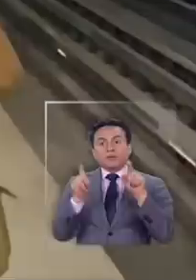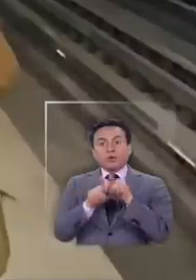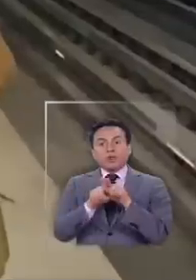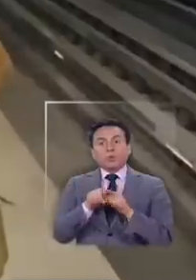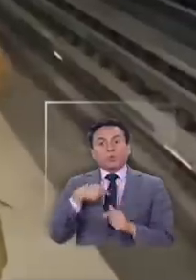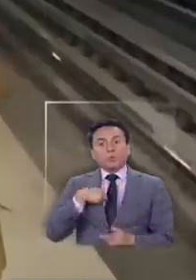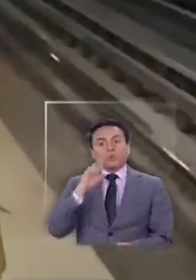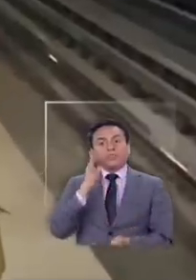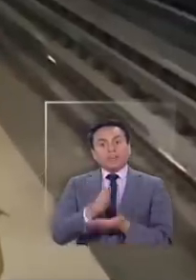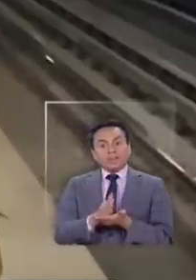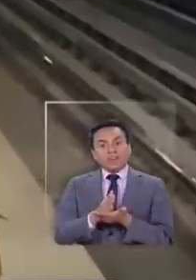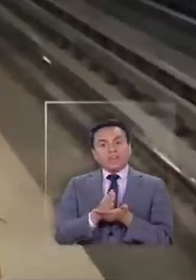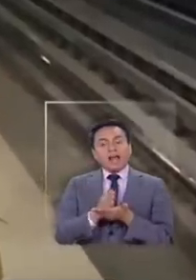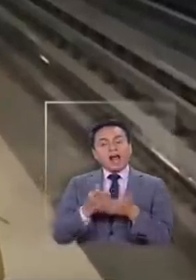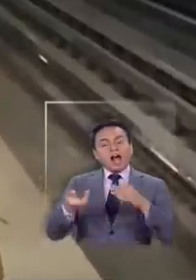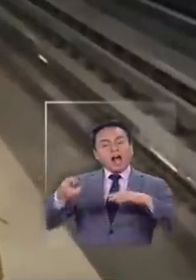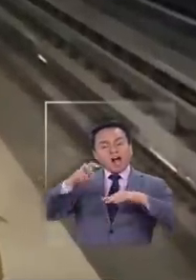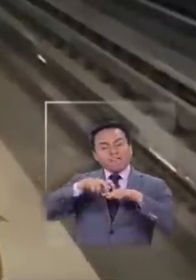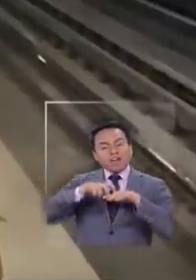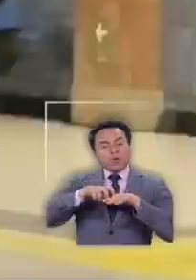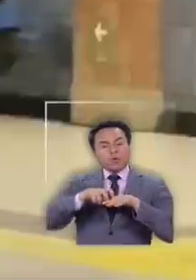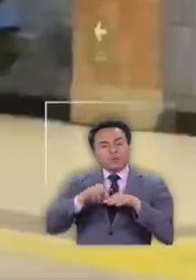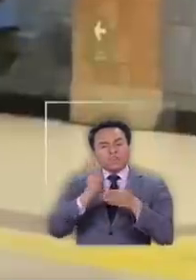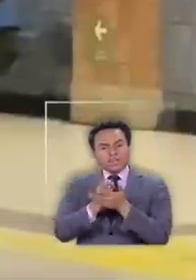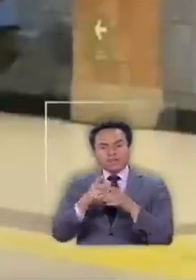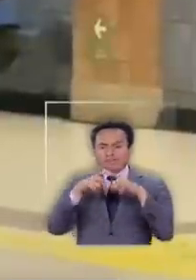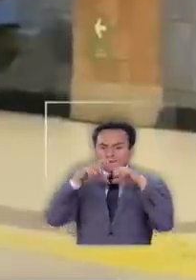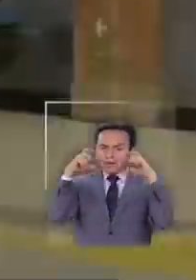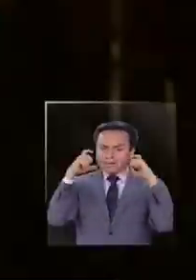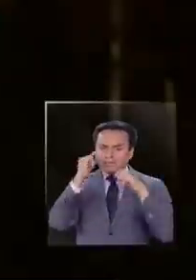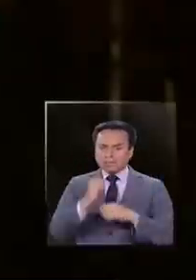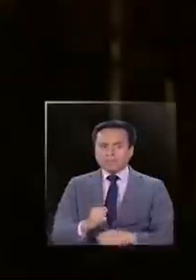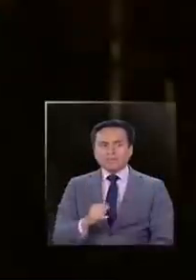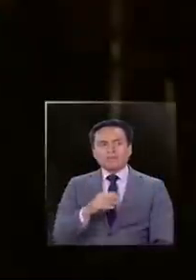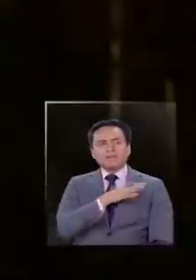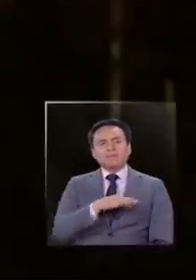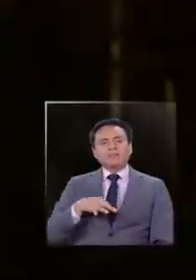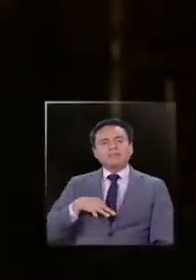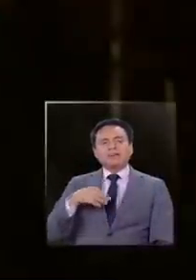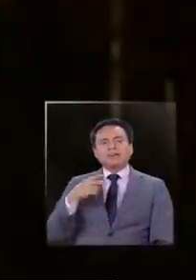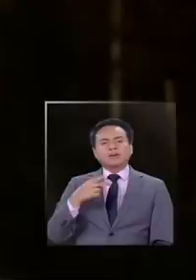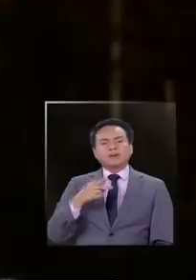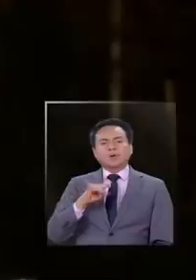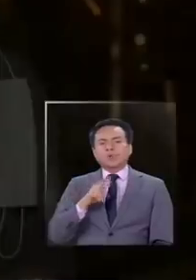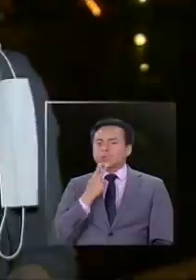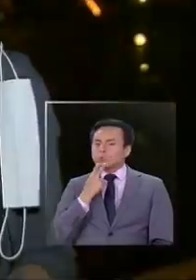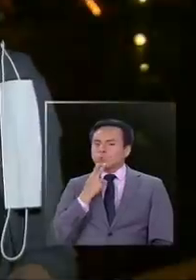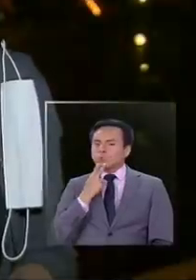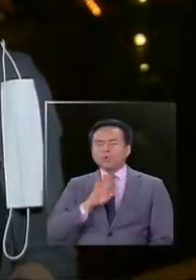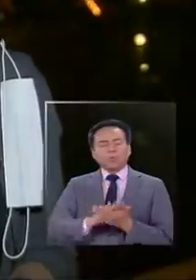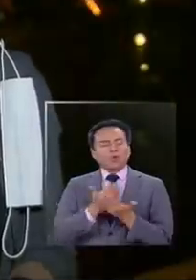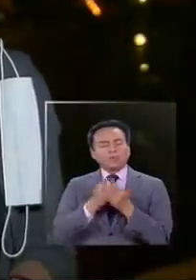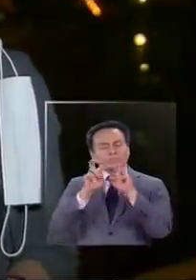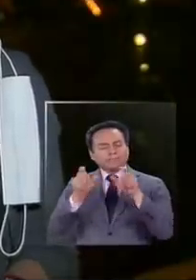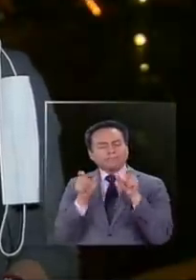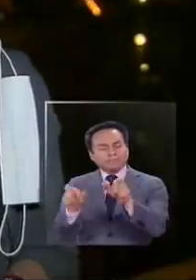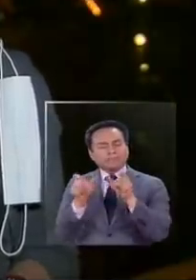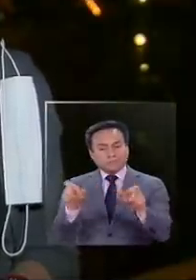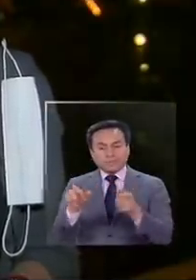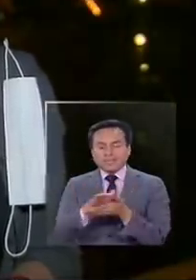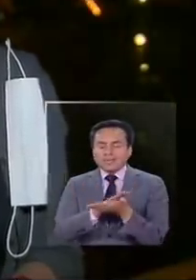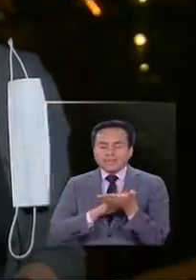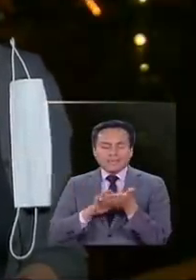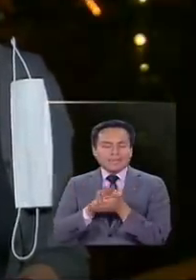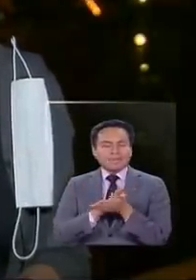uno debiera, dentro de un vehículo, usar mascarilla siempre. Ministra Jut, ¿cómo se va a llevar a cabo la fiscalización? Le pongo el